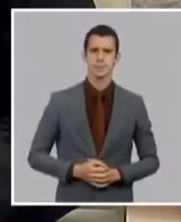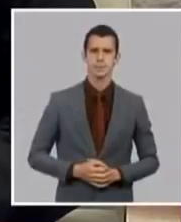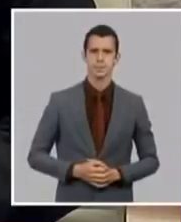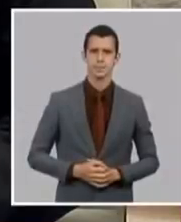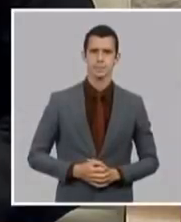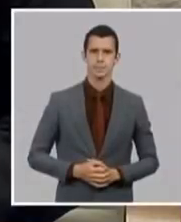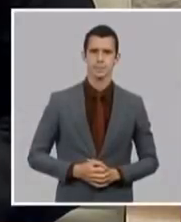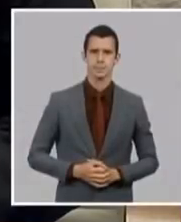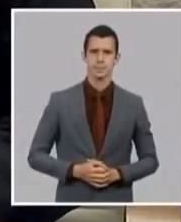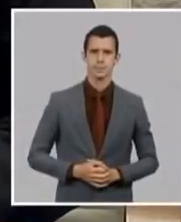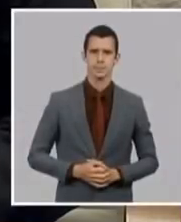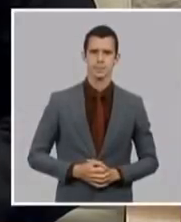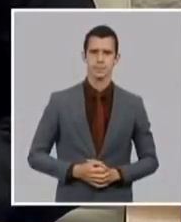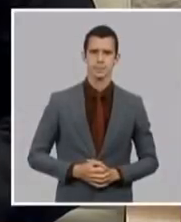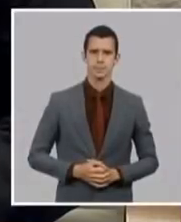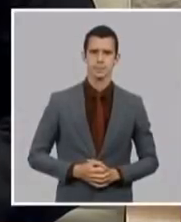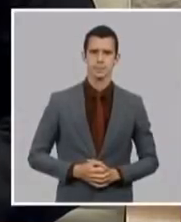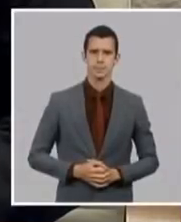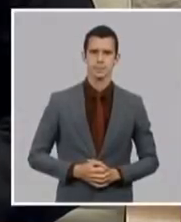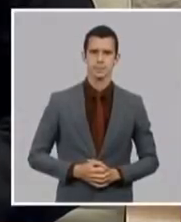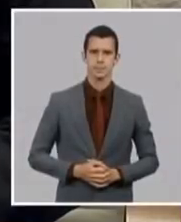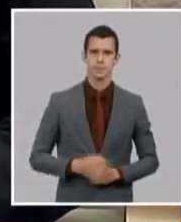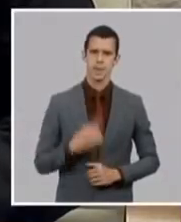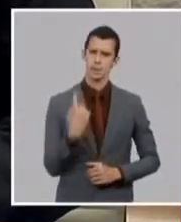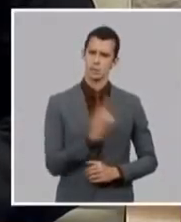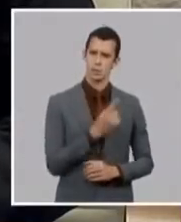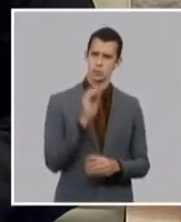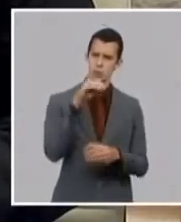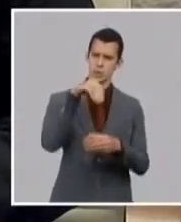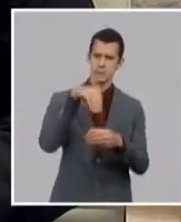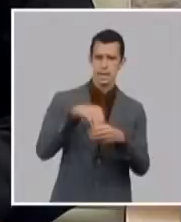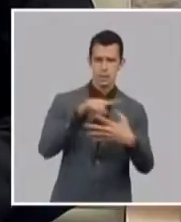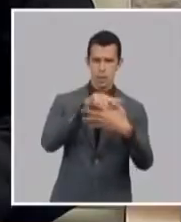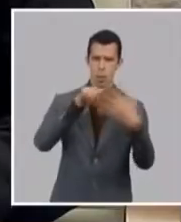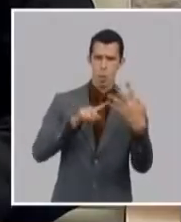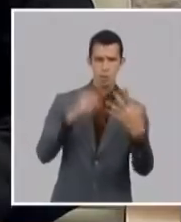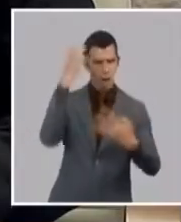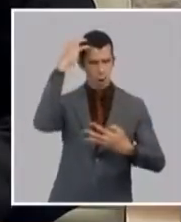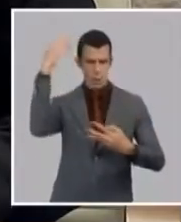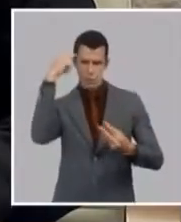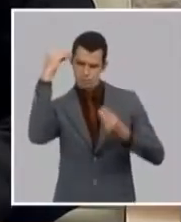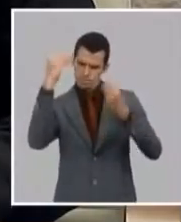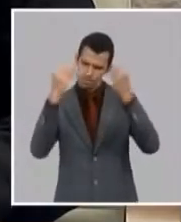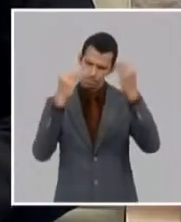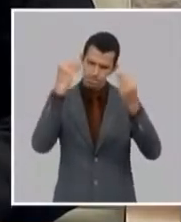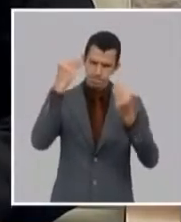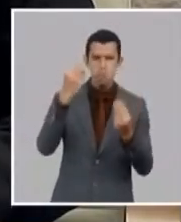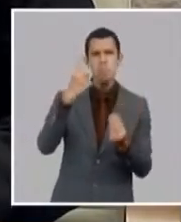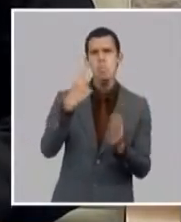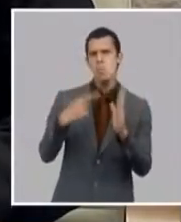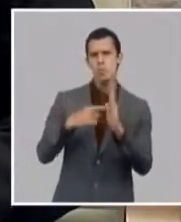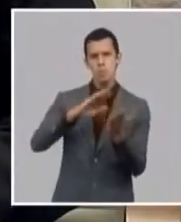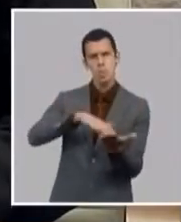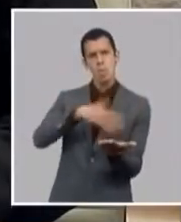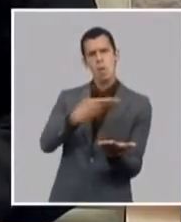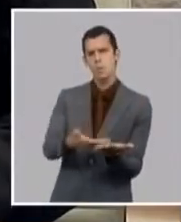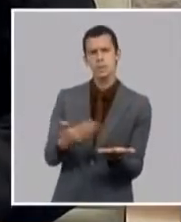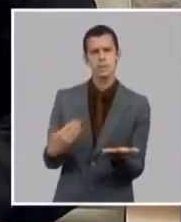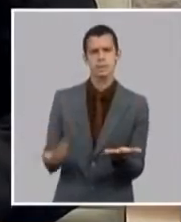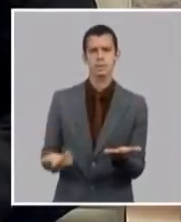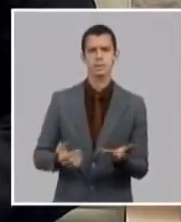elaborado y ha sido aprobada por el buro político y el comité ejecutivo del consejo ministro